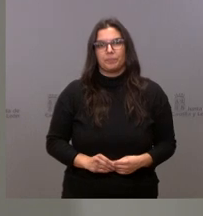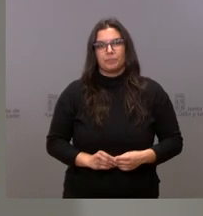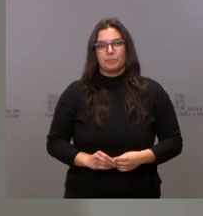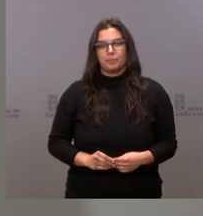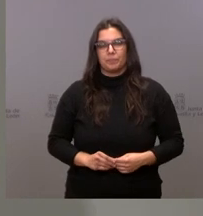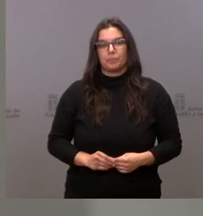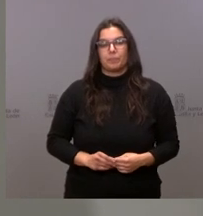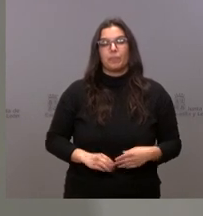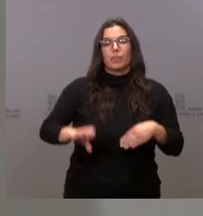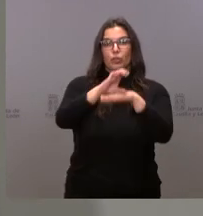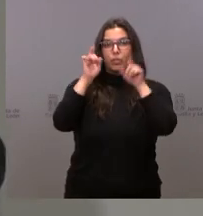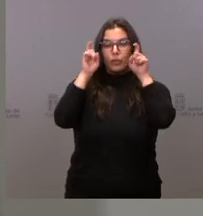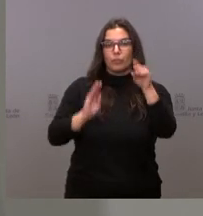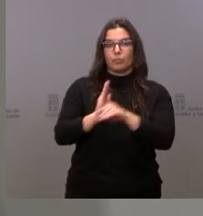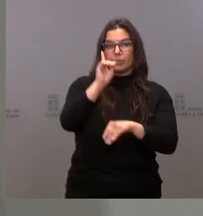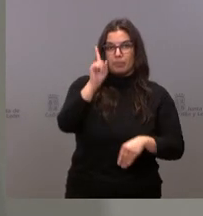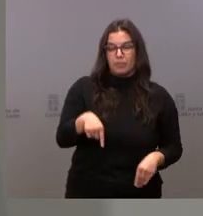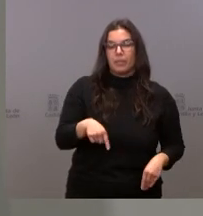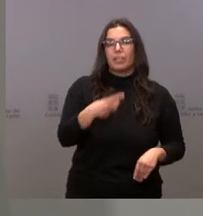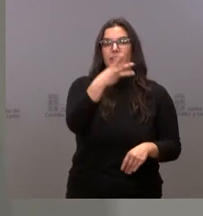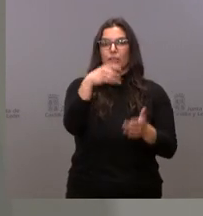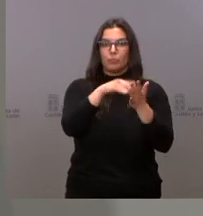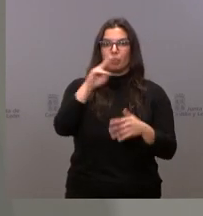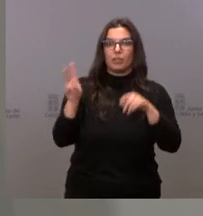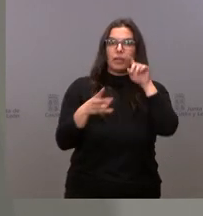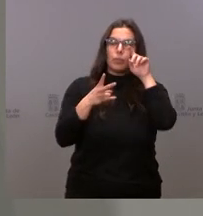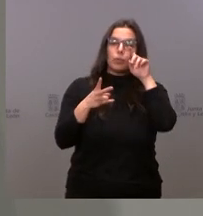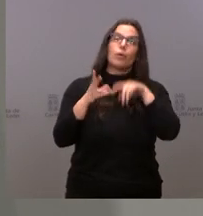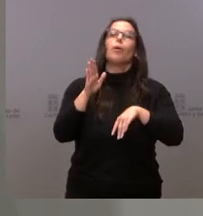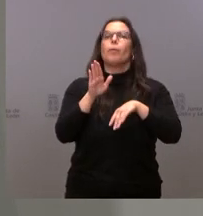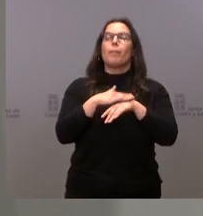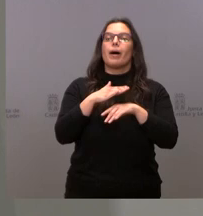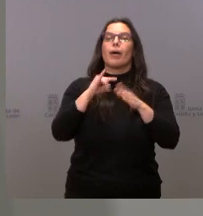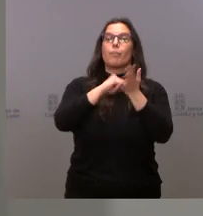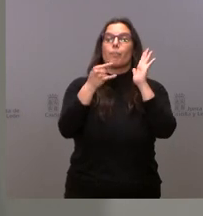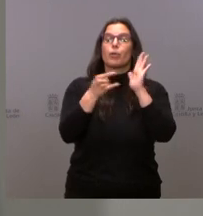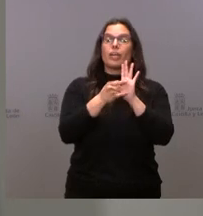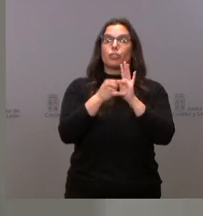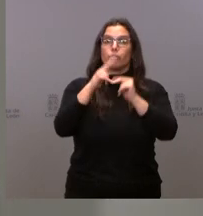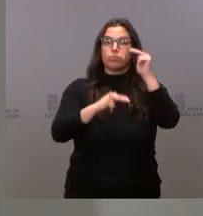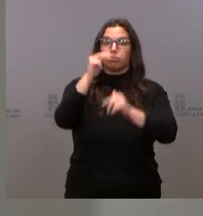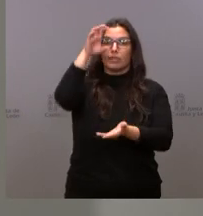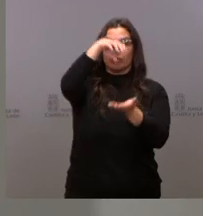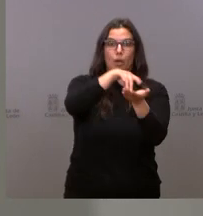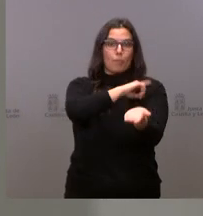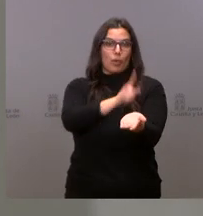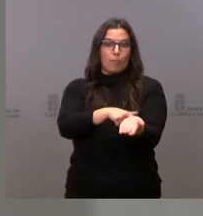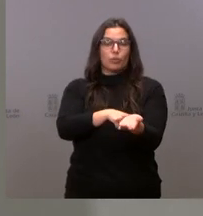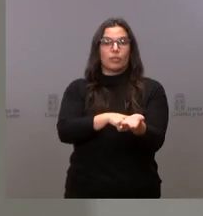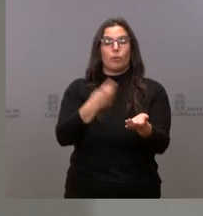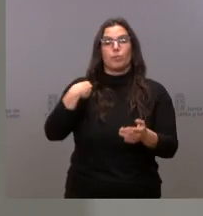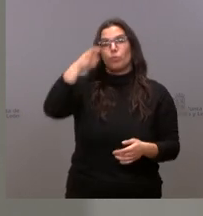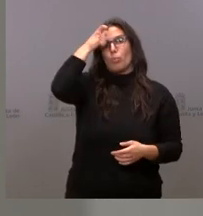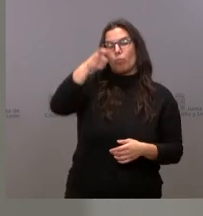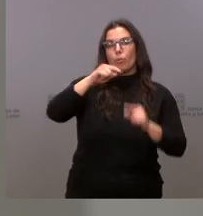La Consejería de Educación destina también 300.000 euros para la reacción del proyecto de un polideportivo en Eras de Renueva en